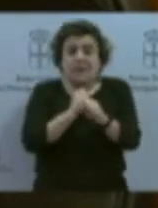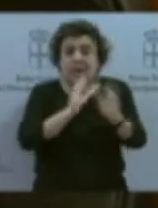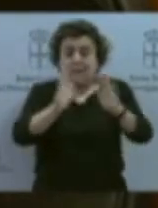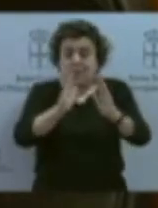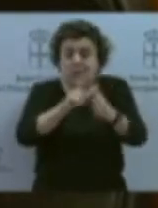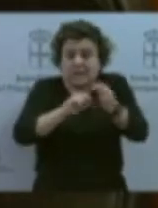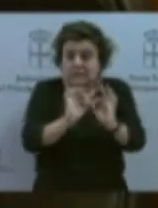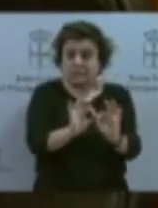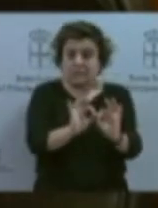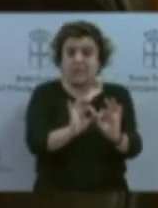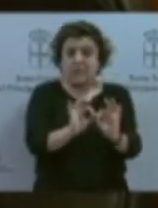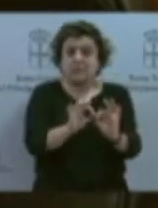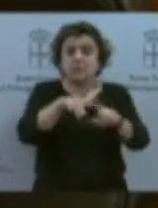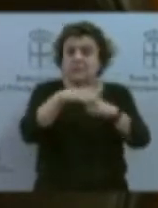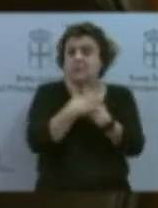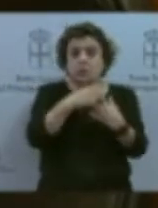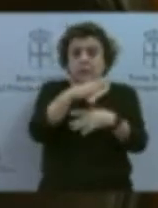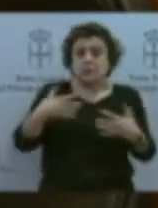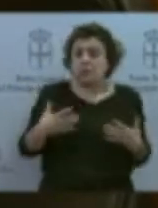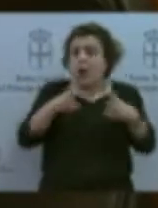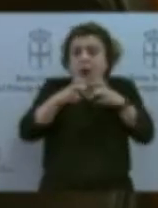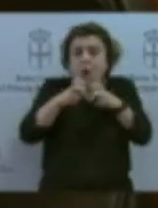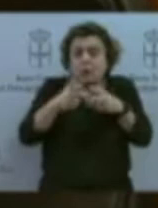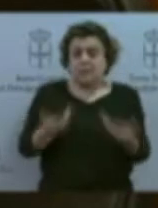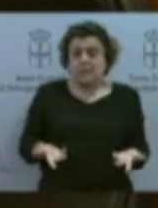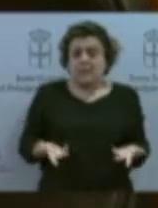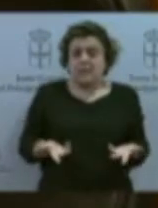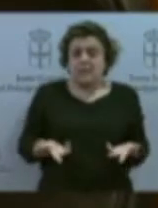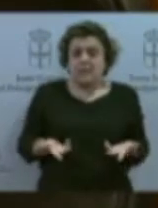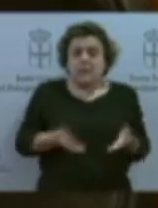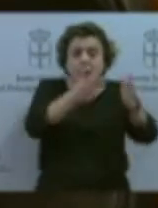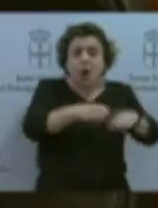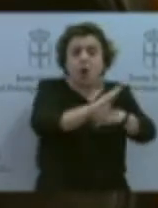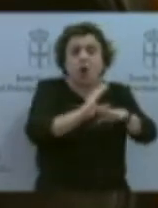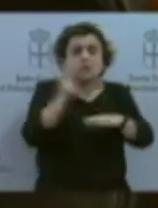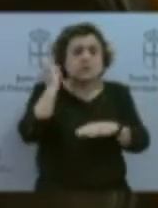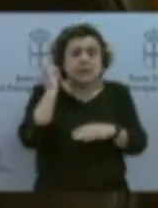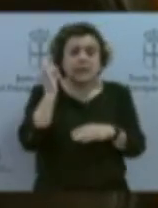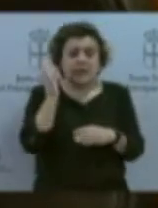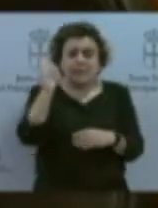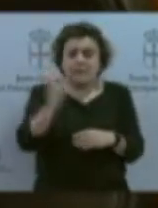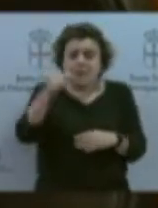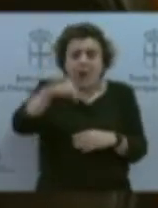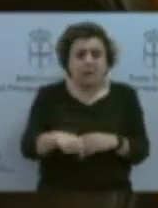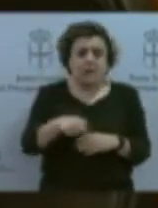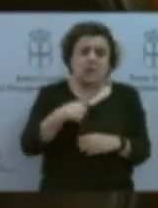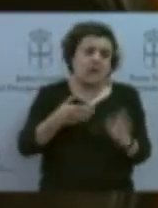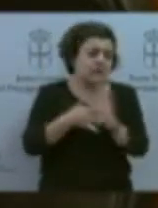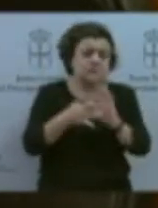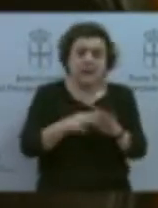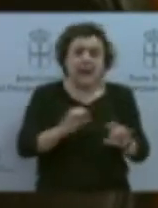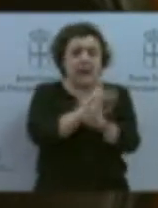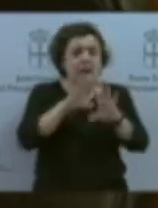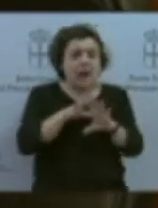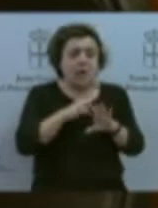dramática. Señora consellera, yo lo que vengo aquí a plantear y wey es que entienda que estas personas van a acabar